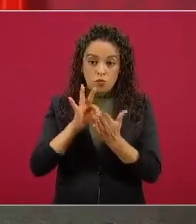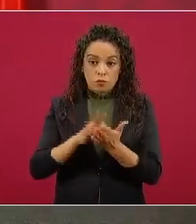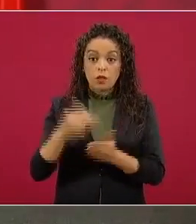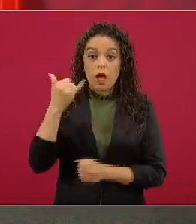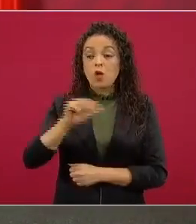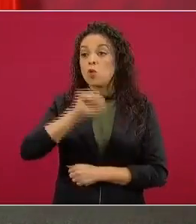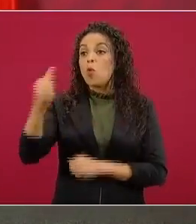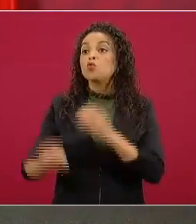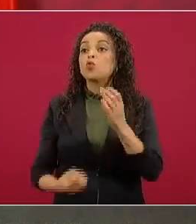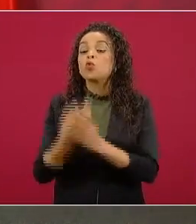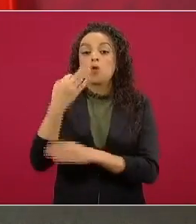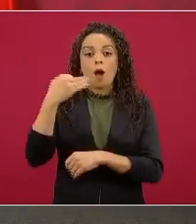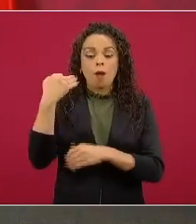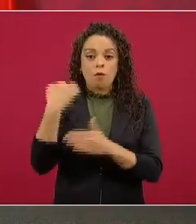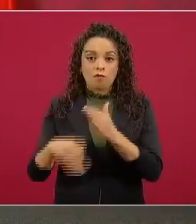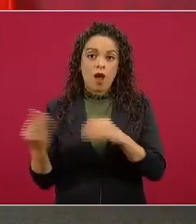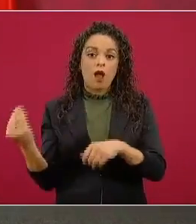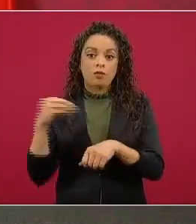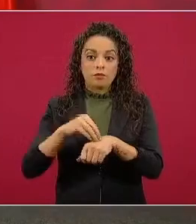porque me faltan aquí